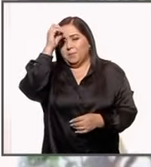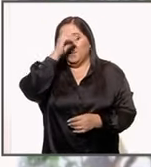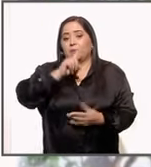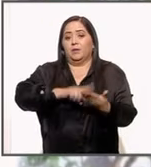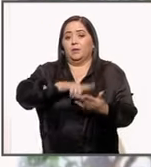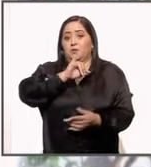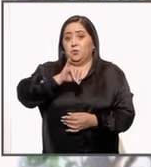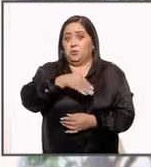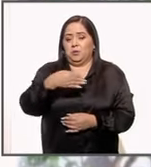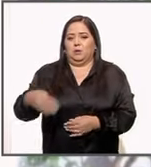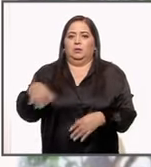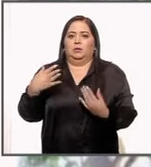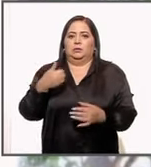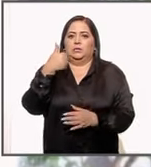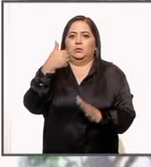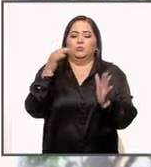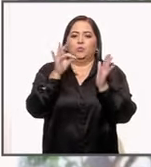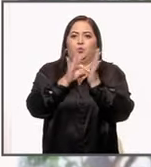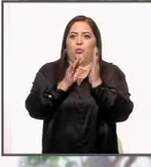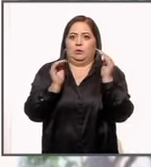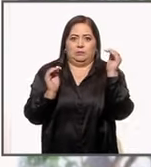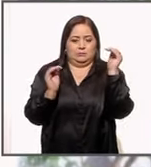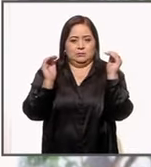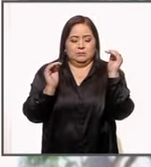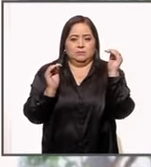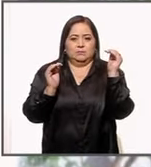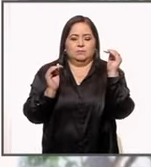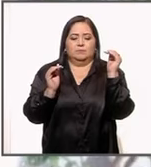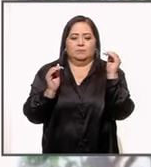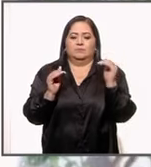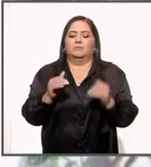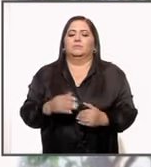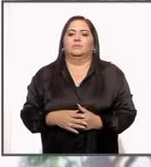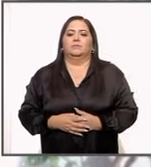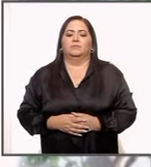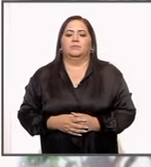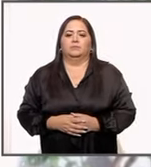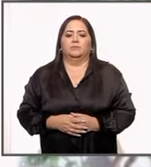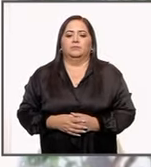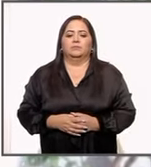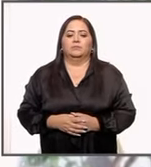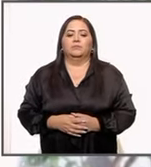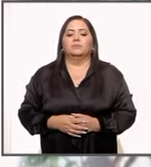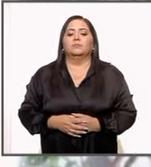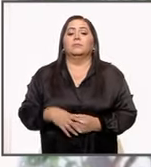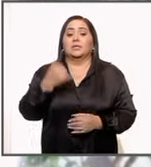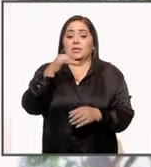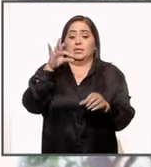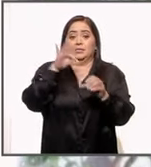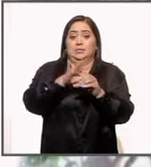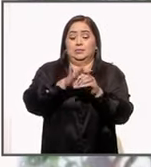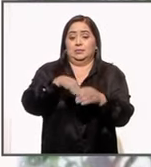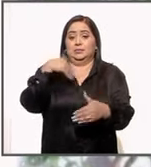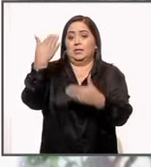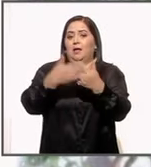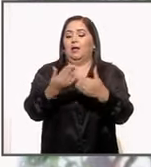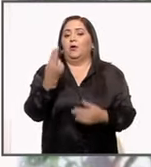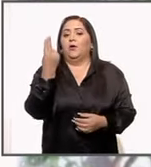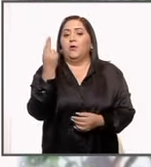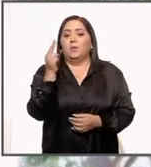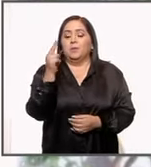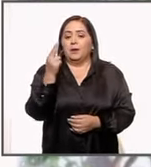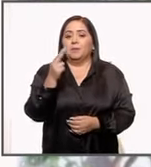Biden le llevaba seis puntos de ventaja. Iba al desastre. Las elecciones serán hasta noviembre.